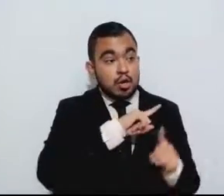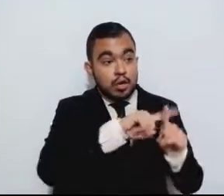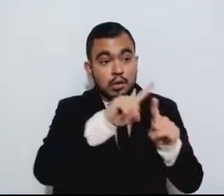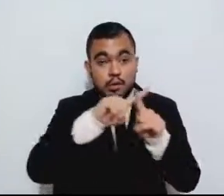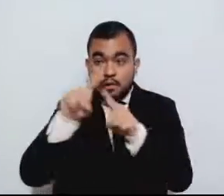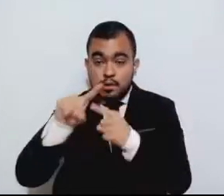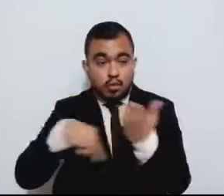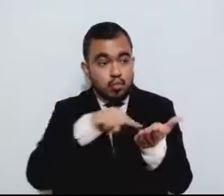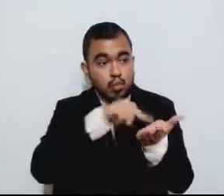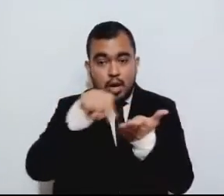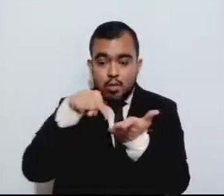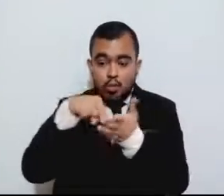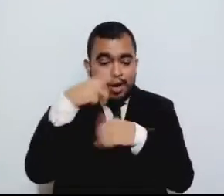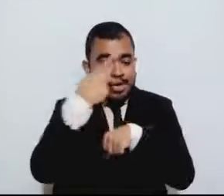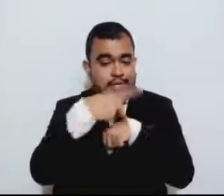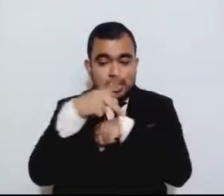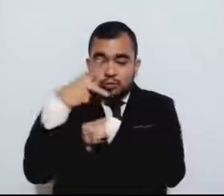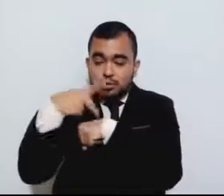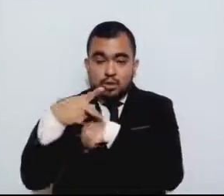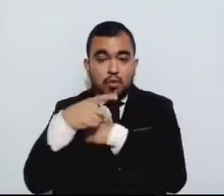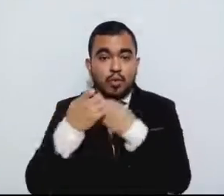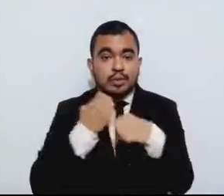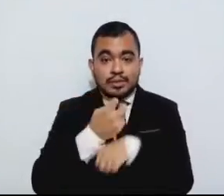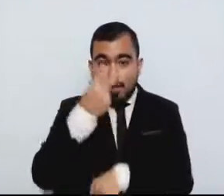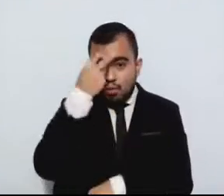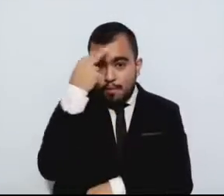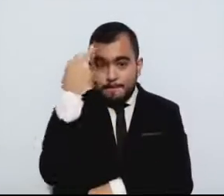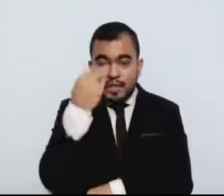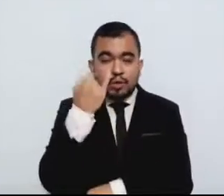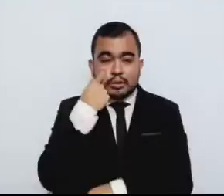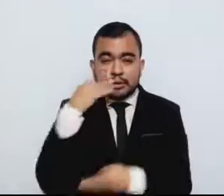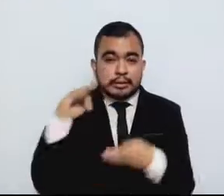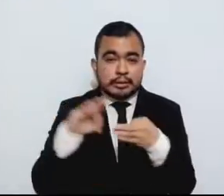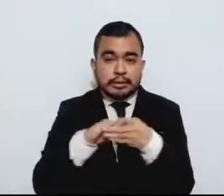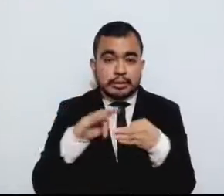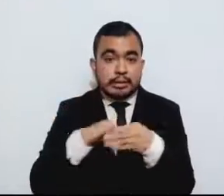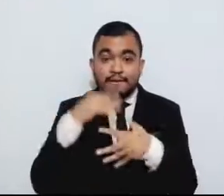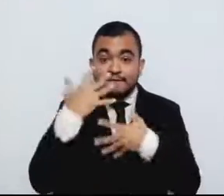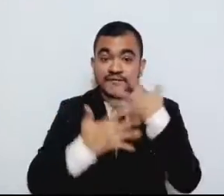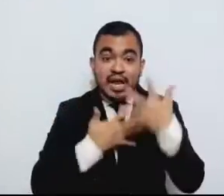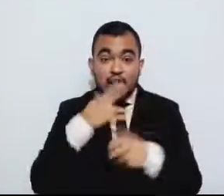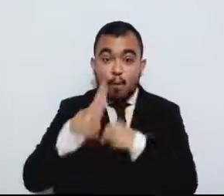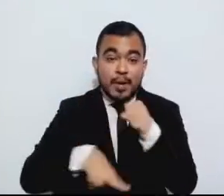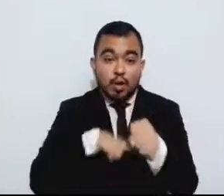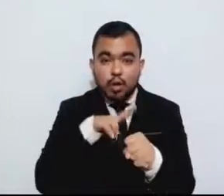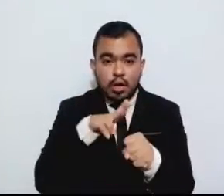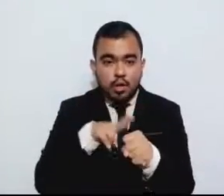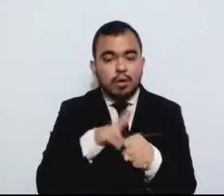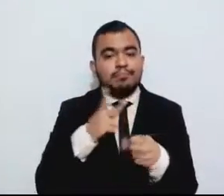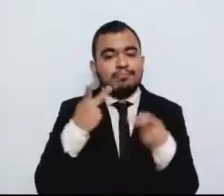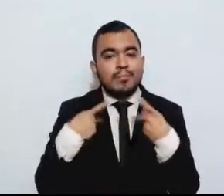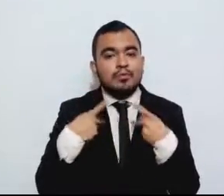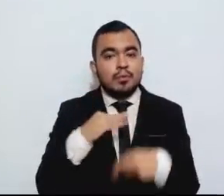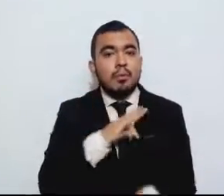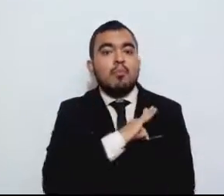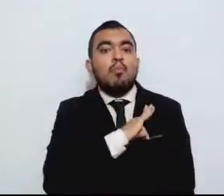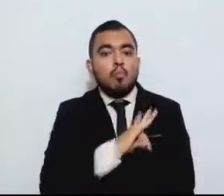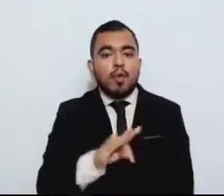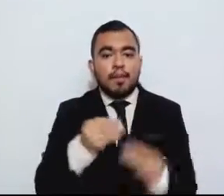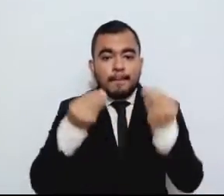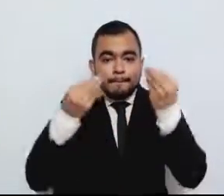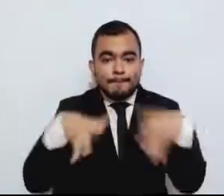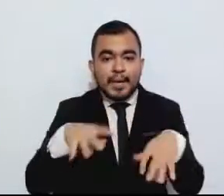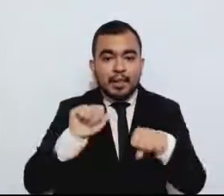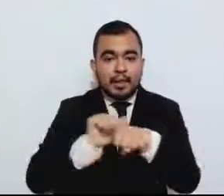y los frecuentes fenómenos naturales hacen propensa a la población de la pérdida de sus vehículos, por ello se debe garantizar el